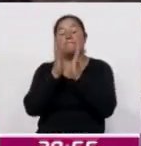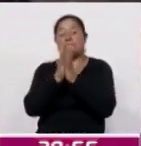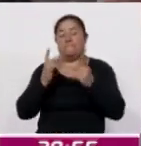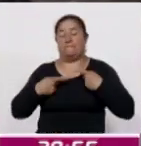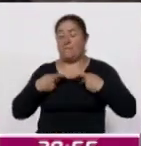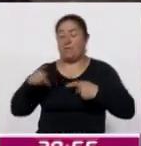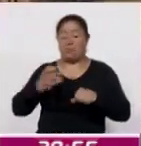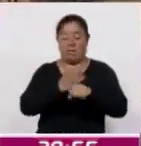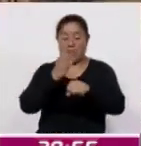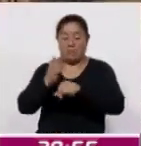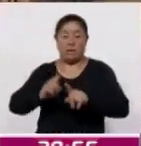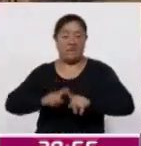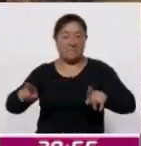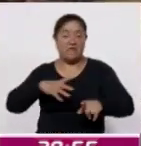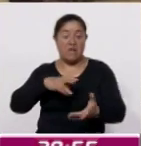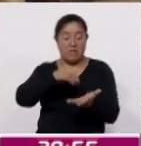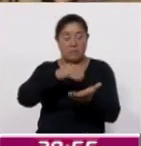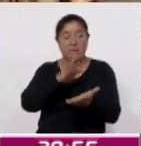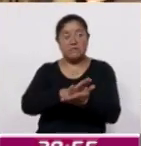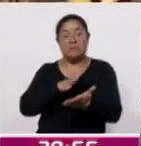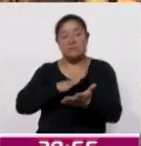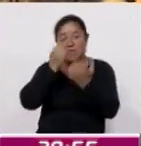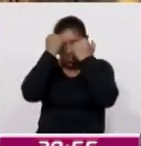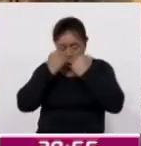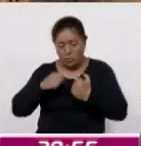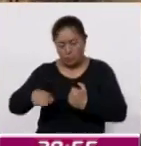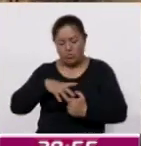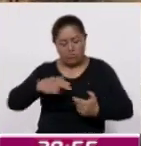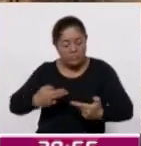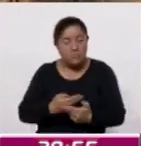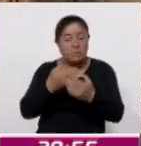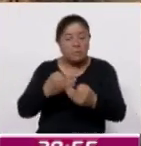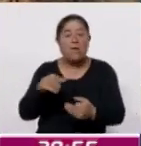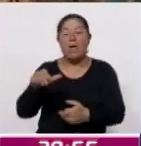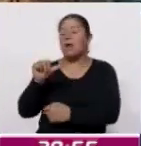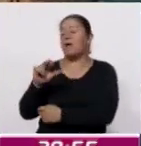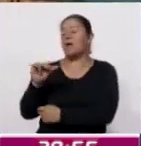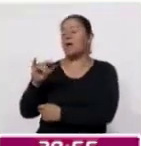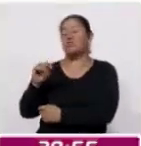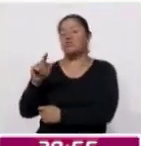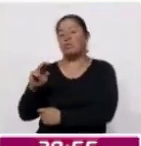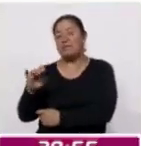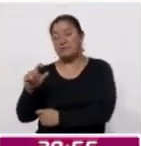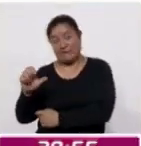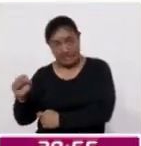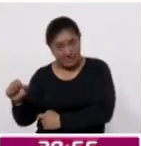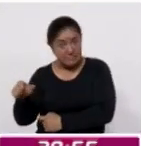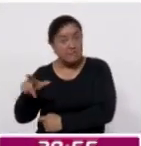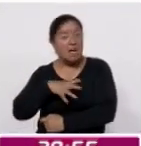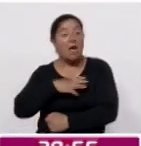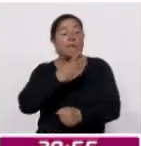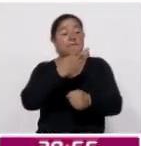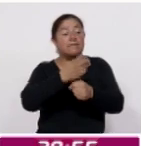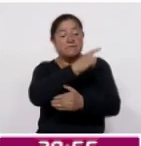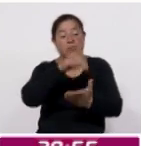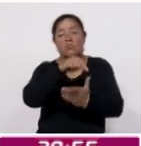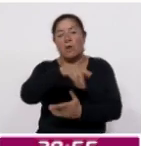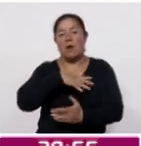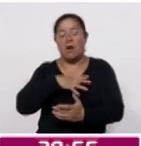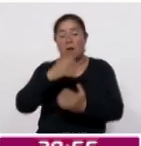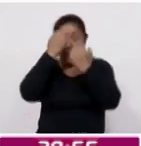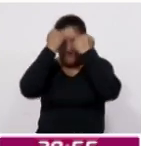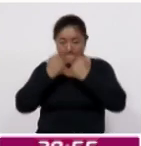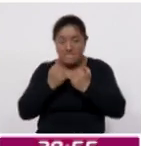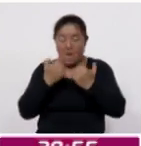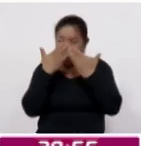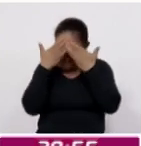quienes se dieron cita en la cuna del sarape, entre ellos se encontraba Carlos Ulises, quien obtuvo el tercer lugar en la categoría de jorongos